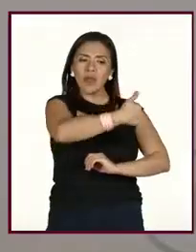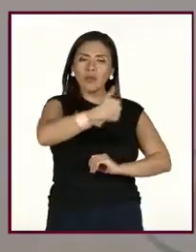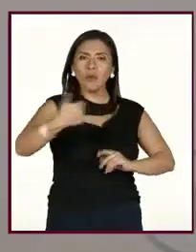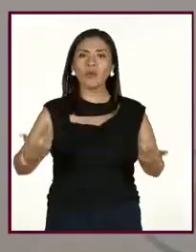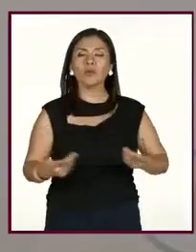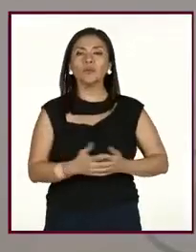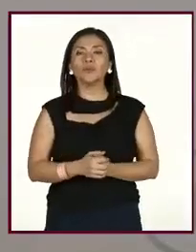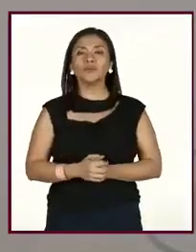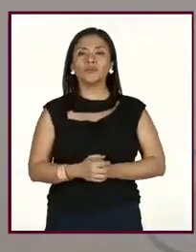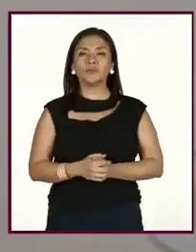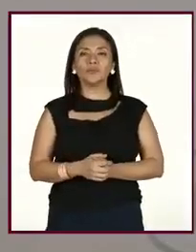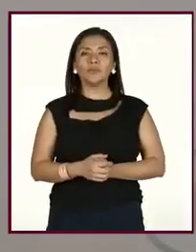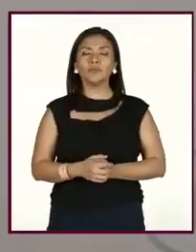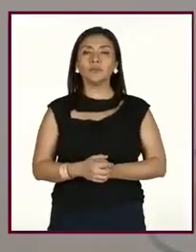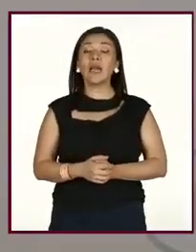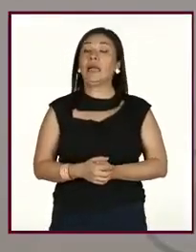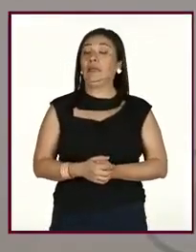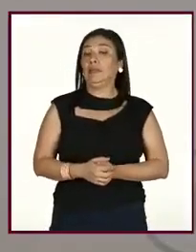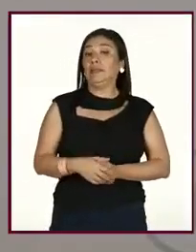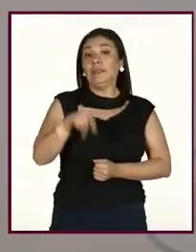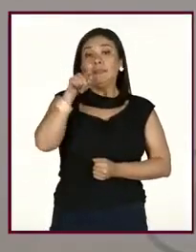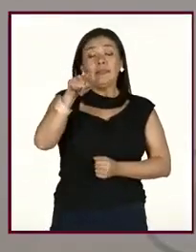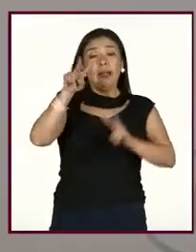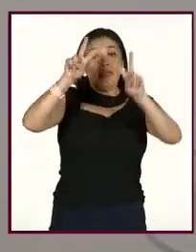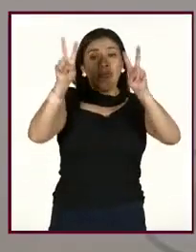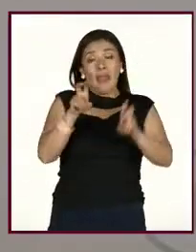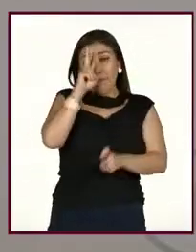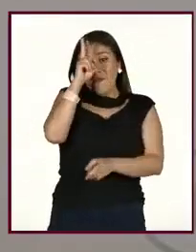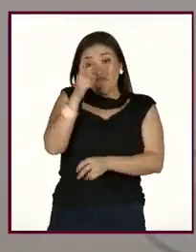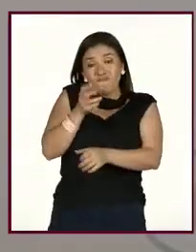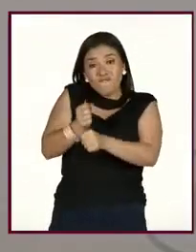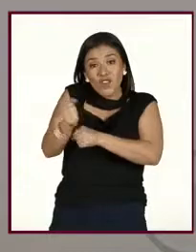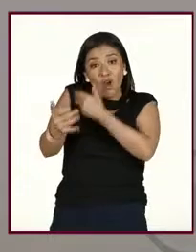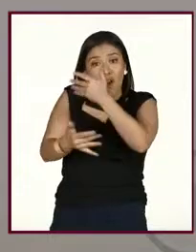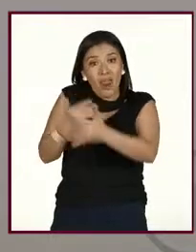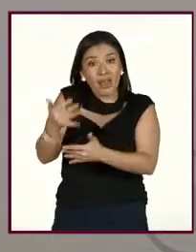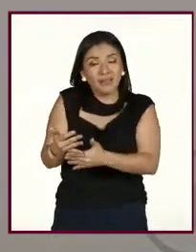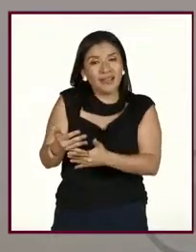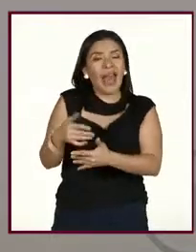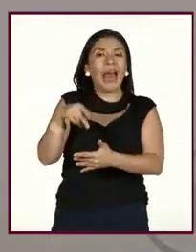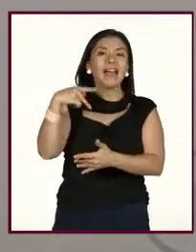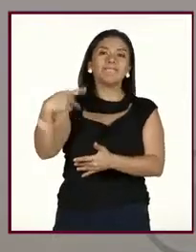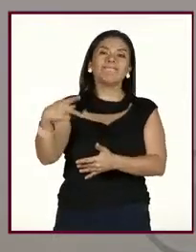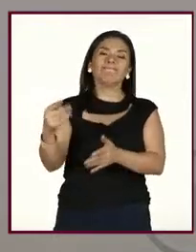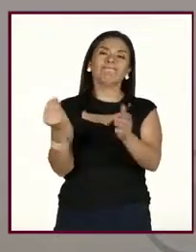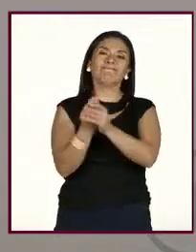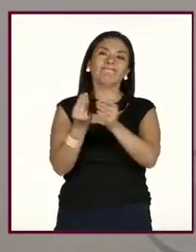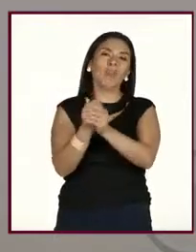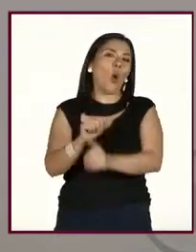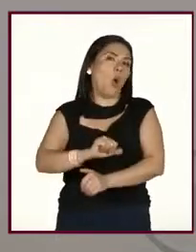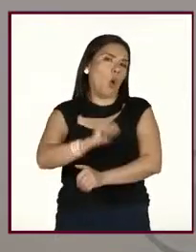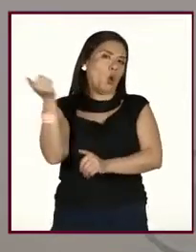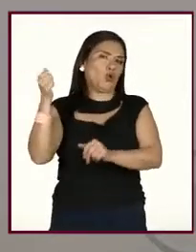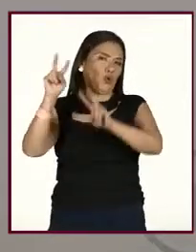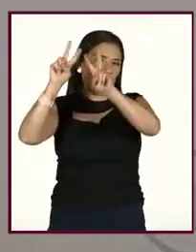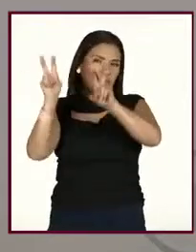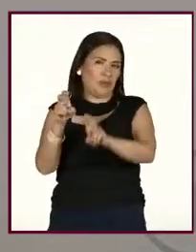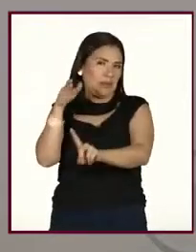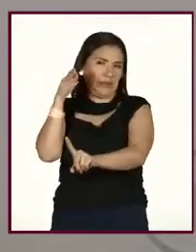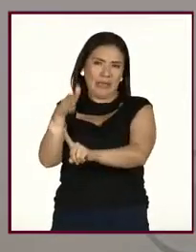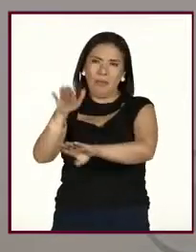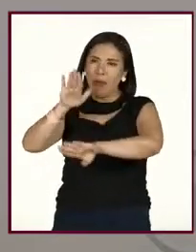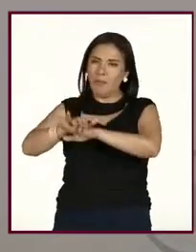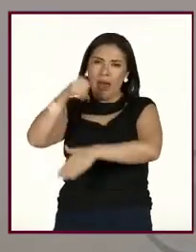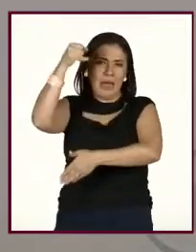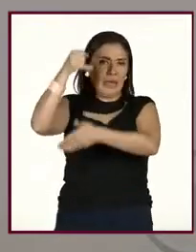Ok, bueno, este tema de violencia, pues, ya va, o sea, ya es como, pues, si otro tema ya va más allá,